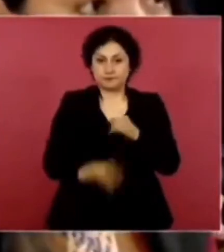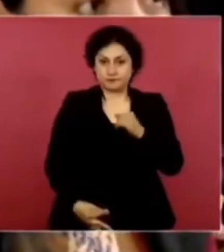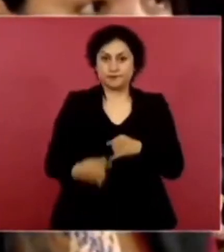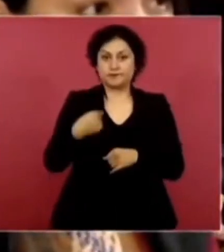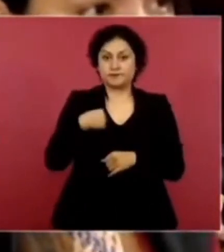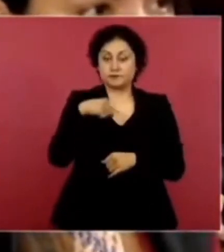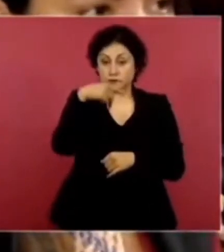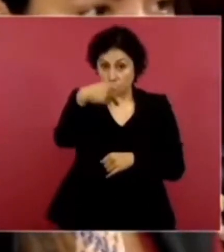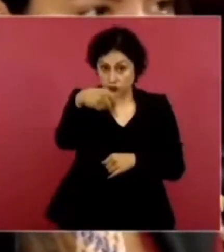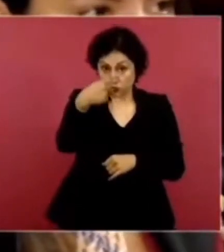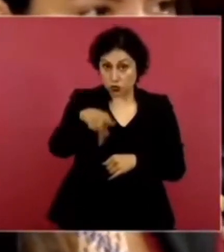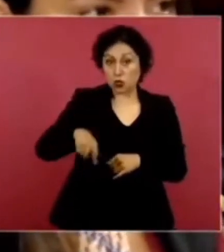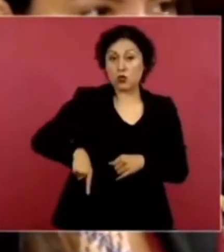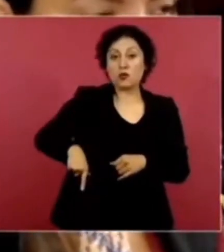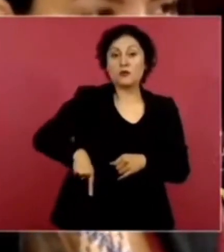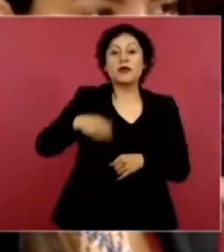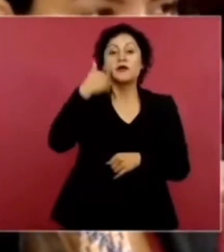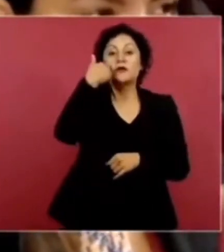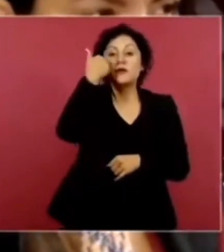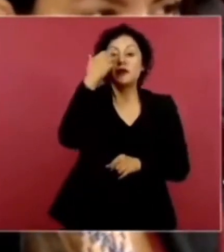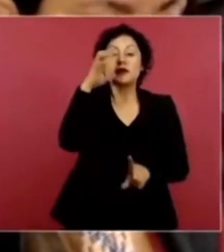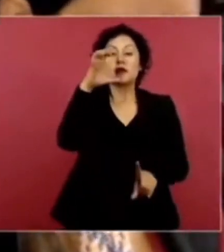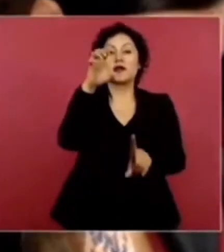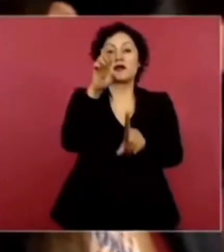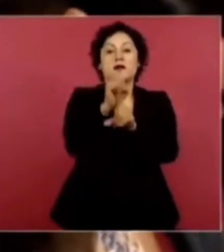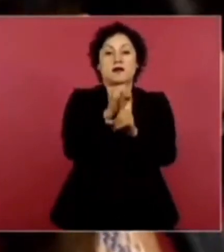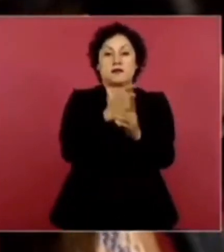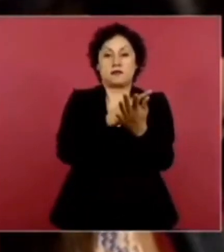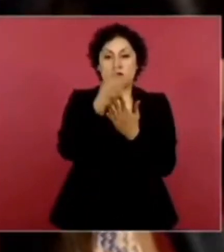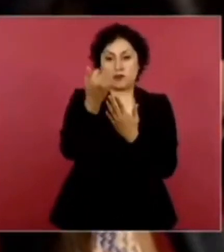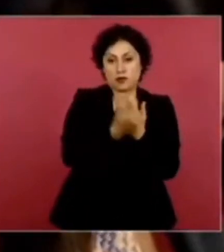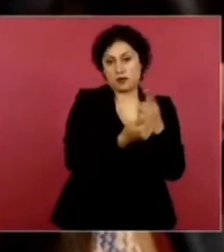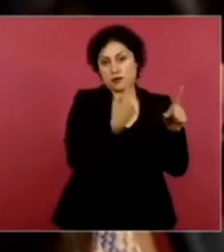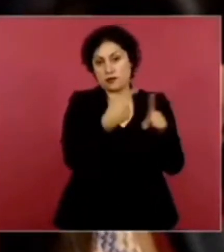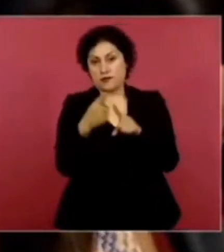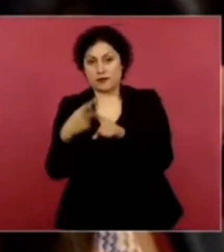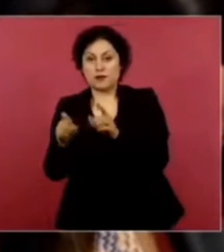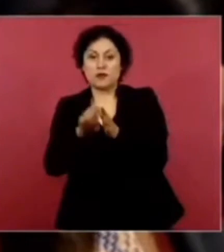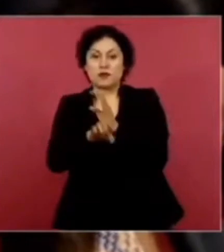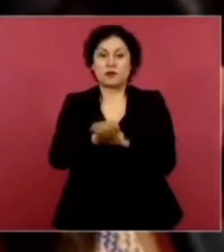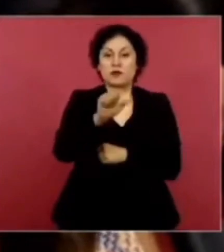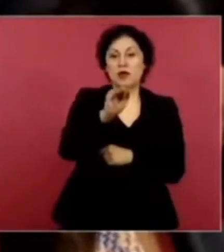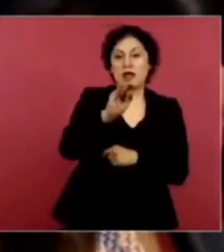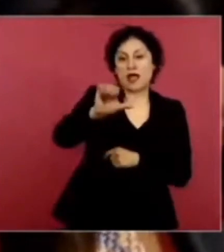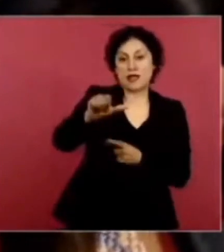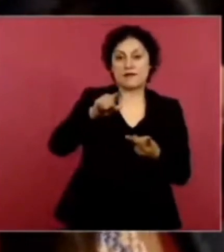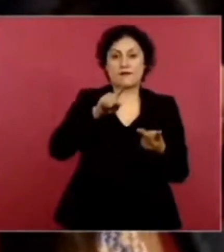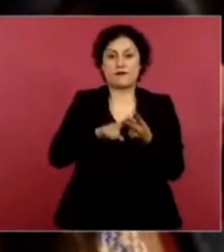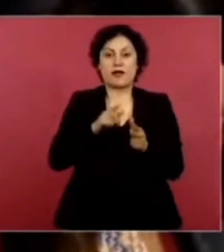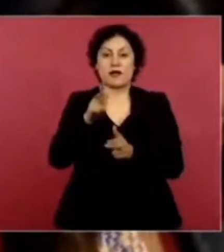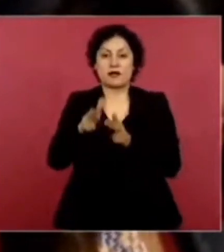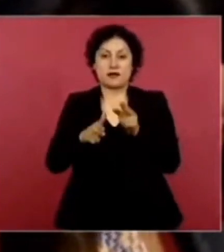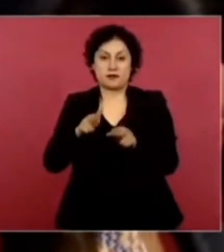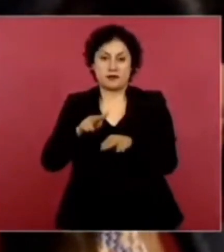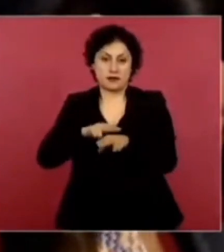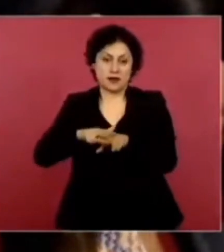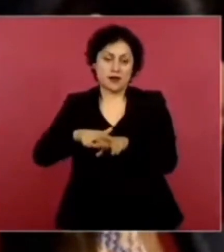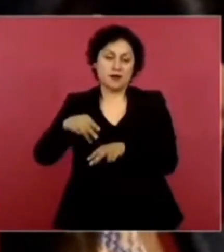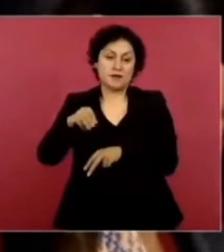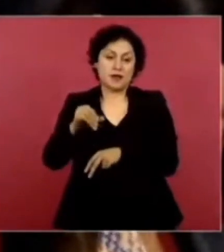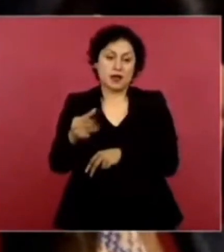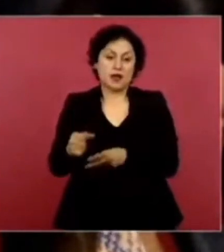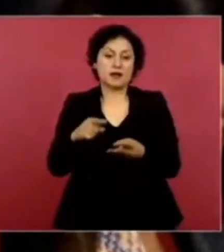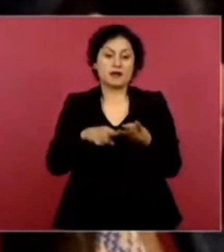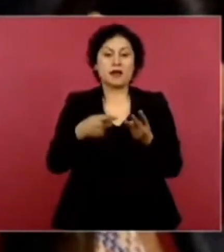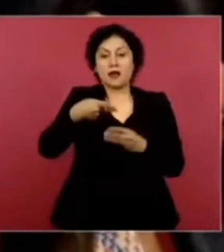las principales obras insignias como es el aeropuerto Felipe Ángeles o el Tren Maya. Pero en el caso de la refinería Dos Bocas,